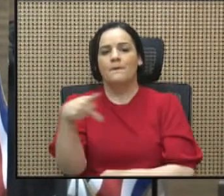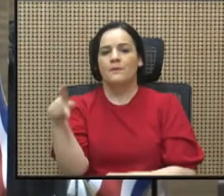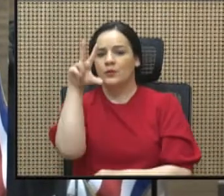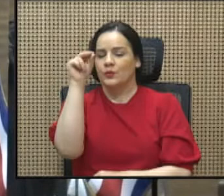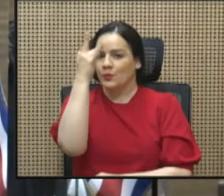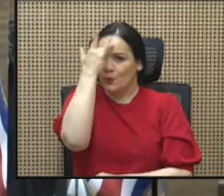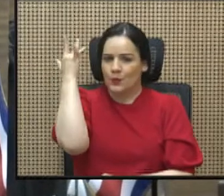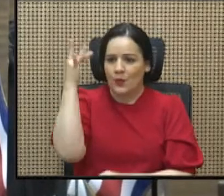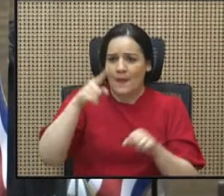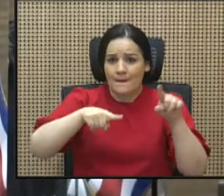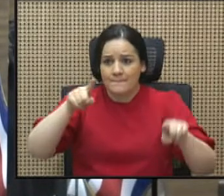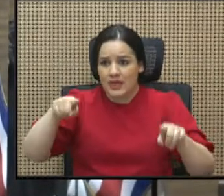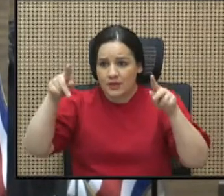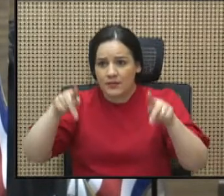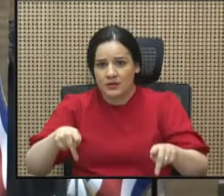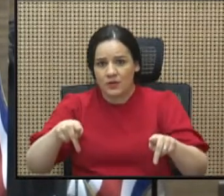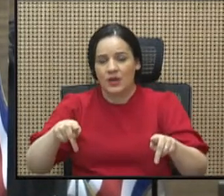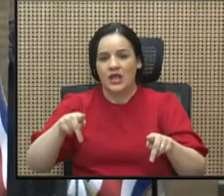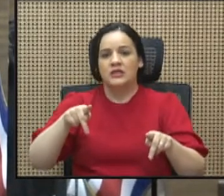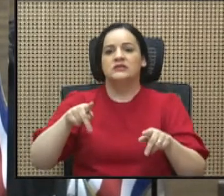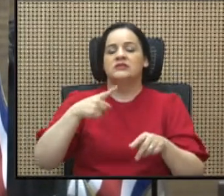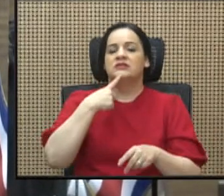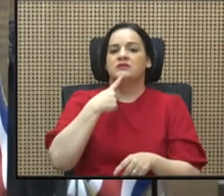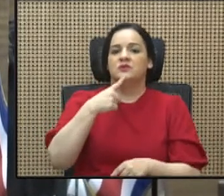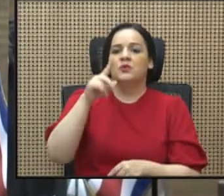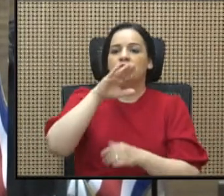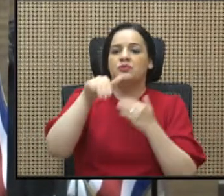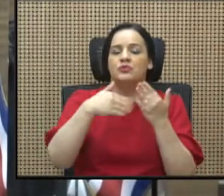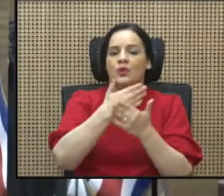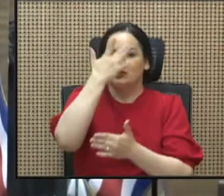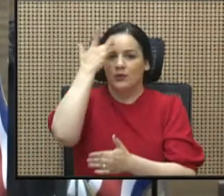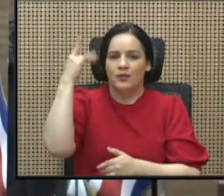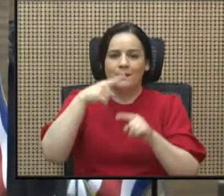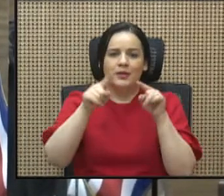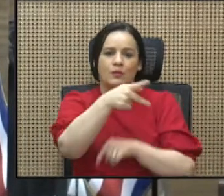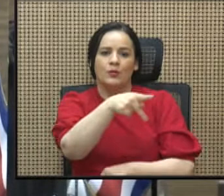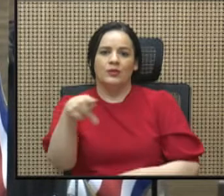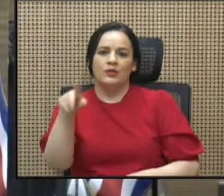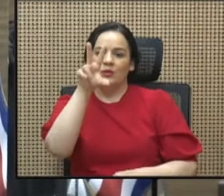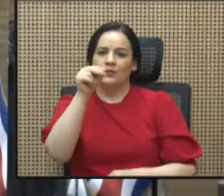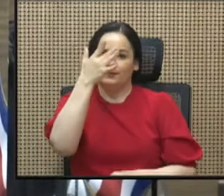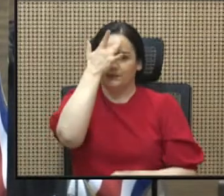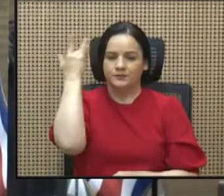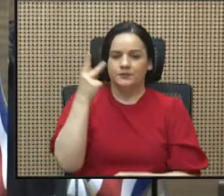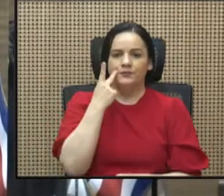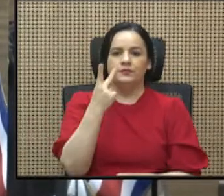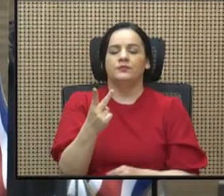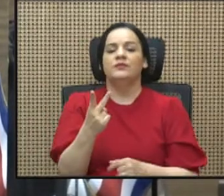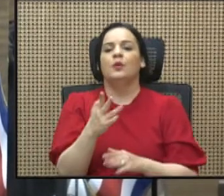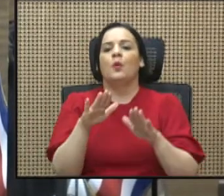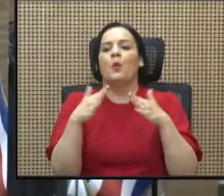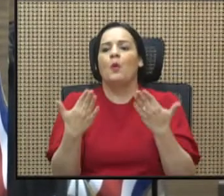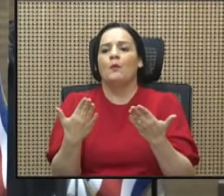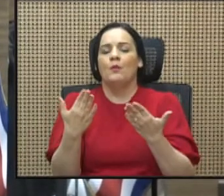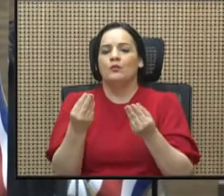varios han dicho todo se olvida pero en Punta Arenas no se olvida vamos a ver con qué cara van a ir muchos de esos